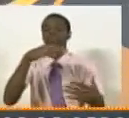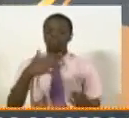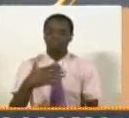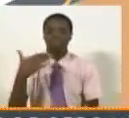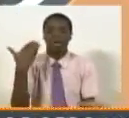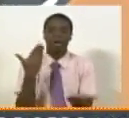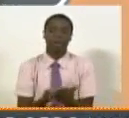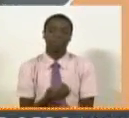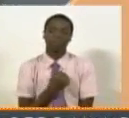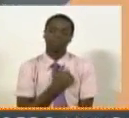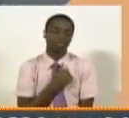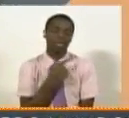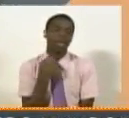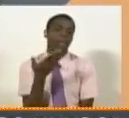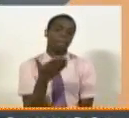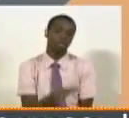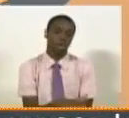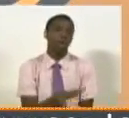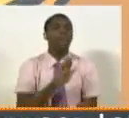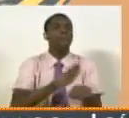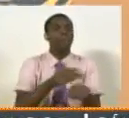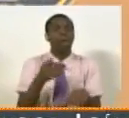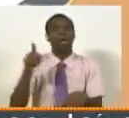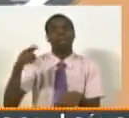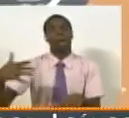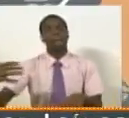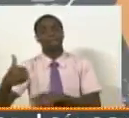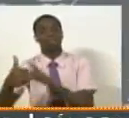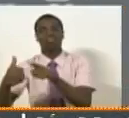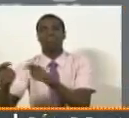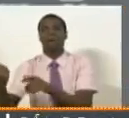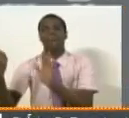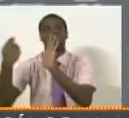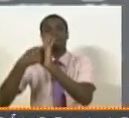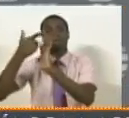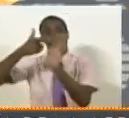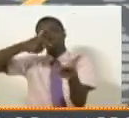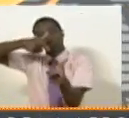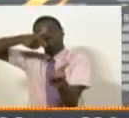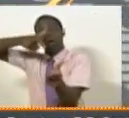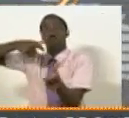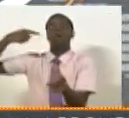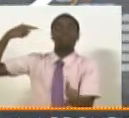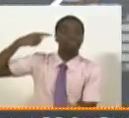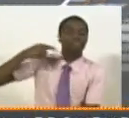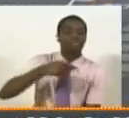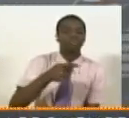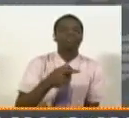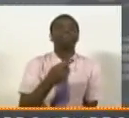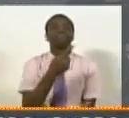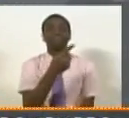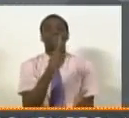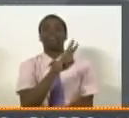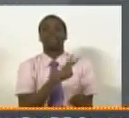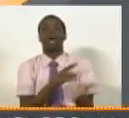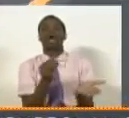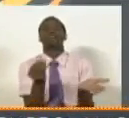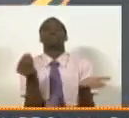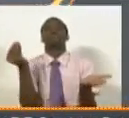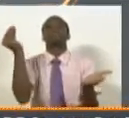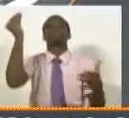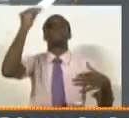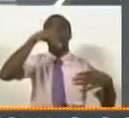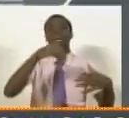producto de un francotirador de la MUC. Otro venezolano que pierde la vida, una herida